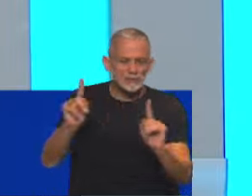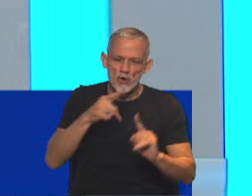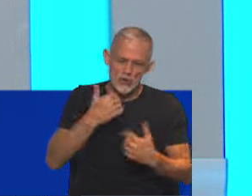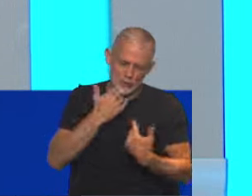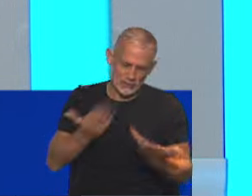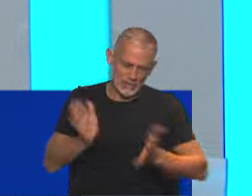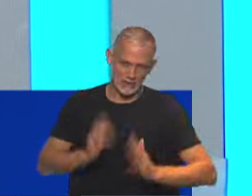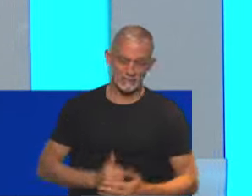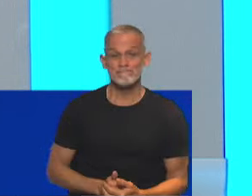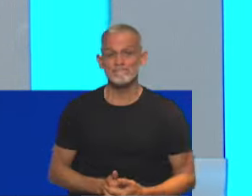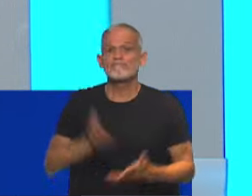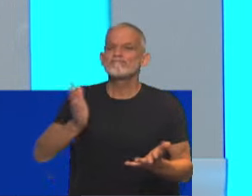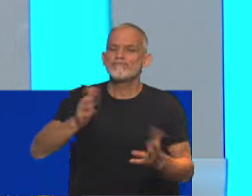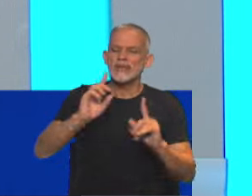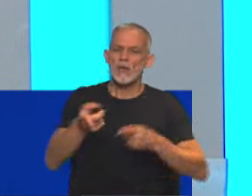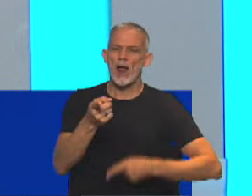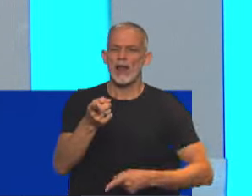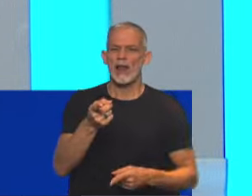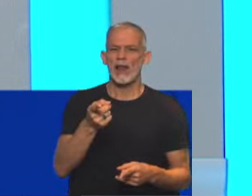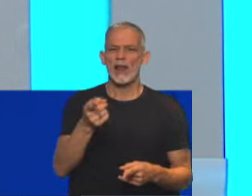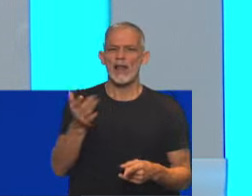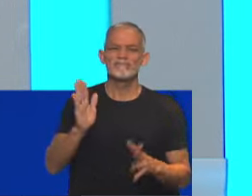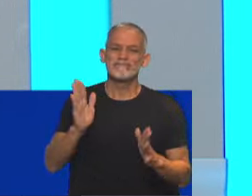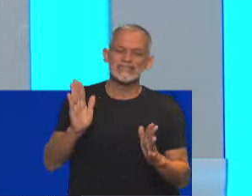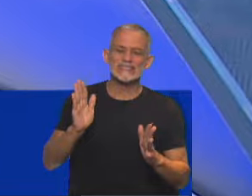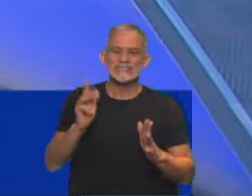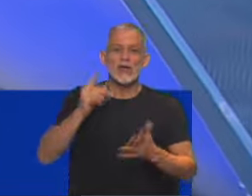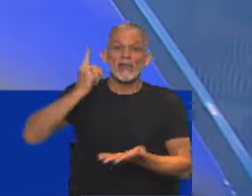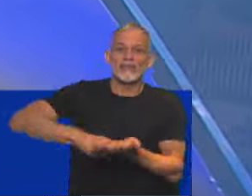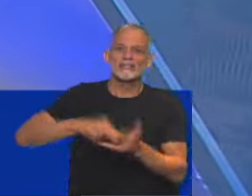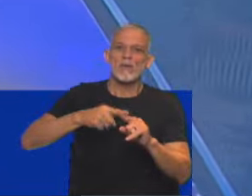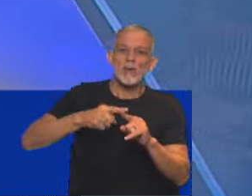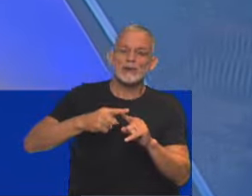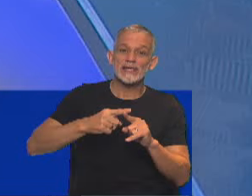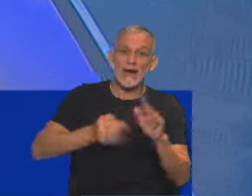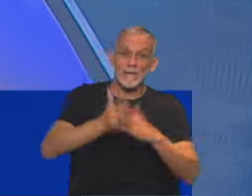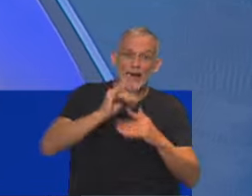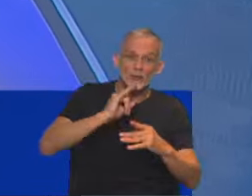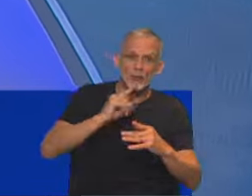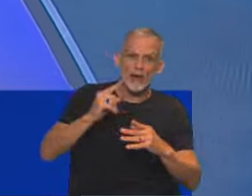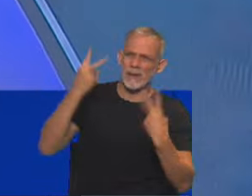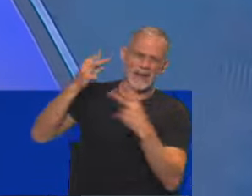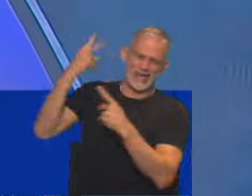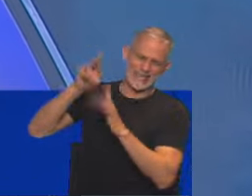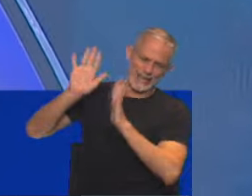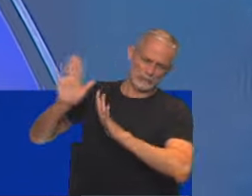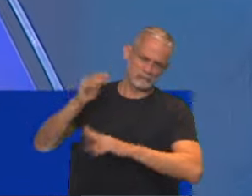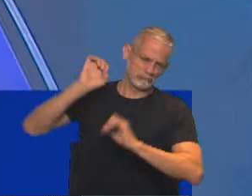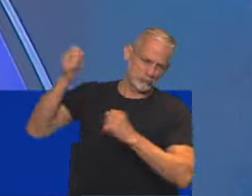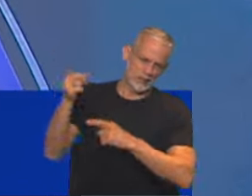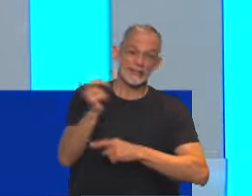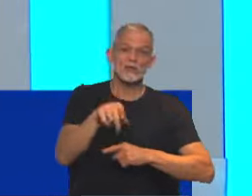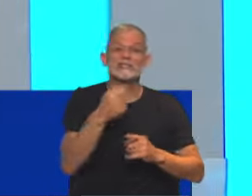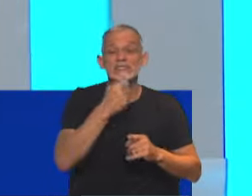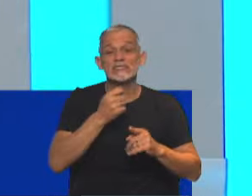todavía, sí, eso de igual modo lo define su decisión política de participar o no de este pacto de